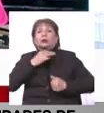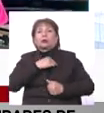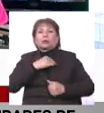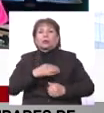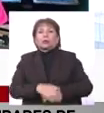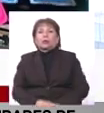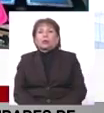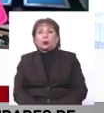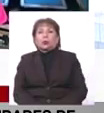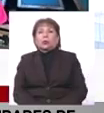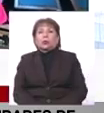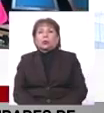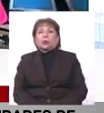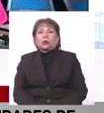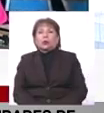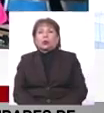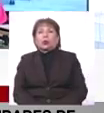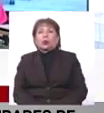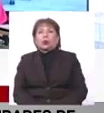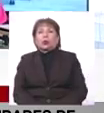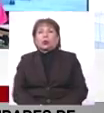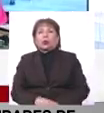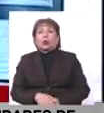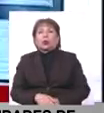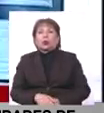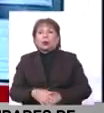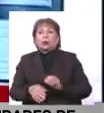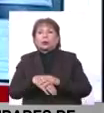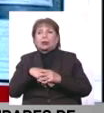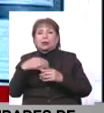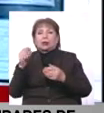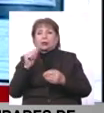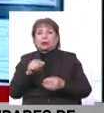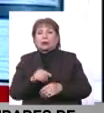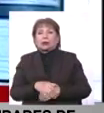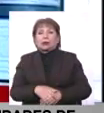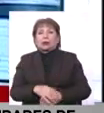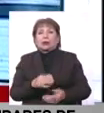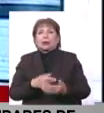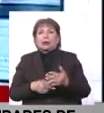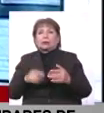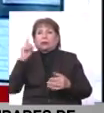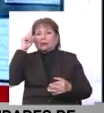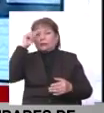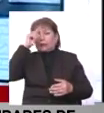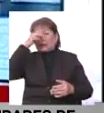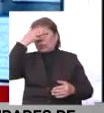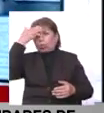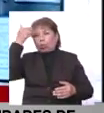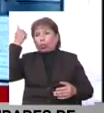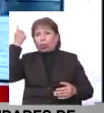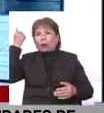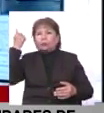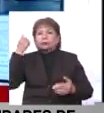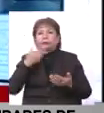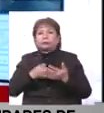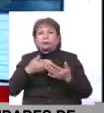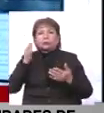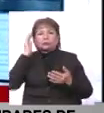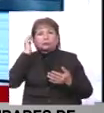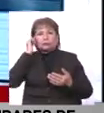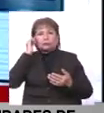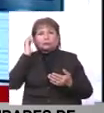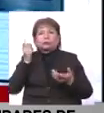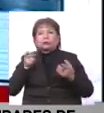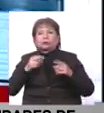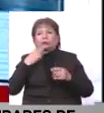mente para poder salir de esto. Porque tú sabes que es difícil borrar eso de tu mente, ¿no? Y sobre todo cuando